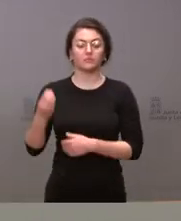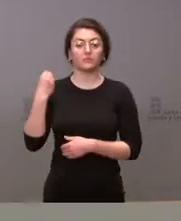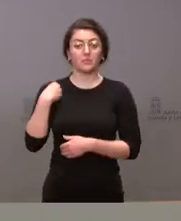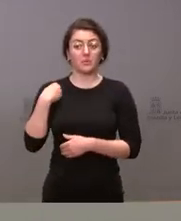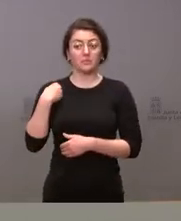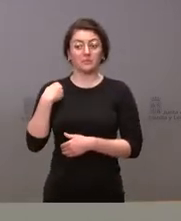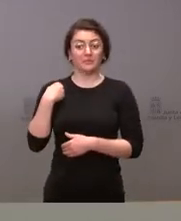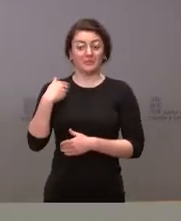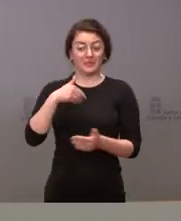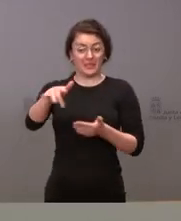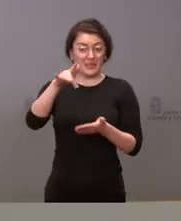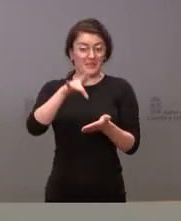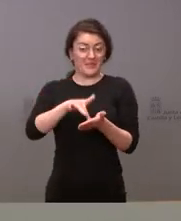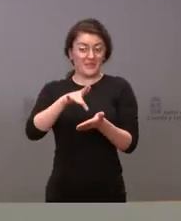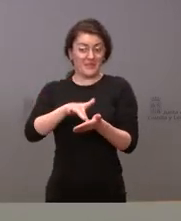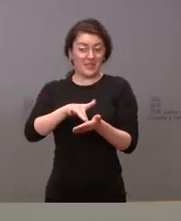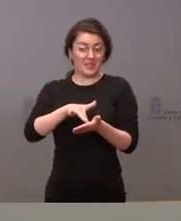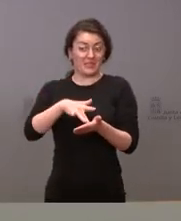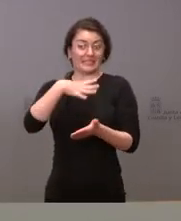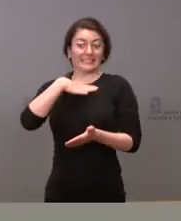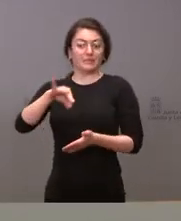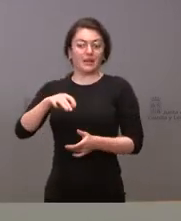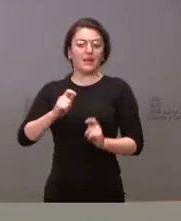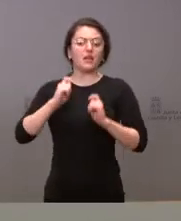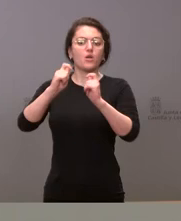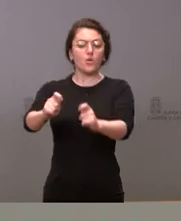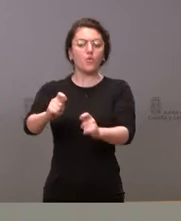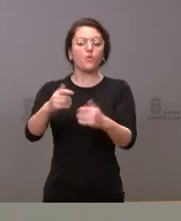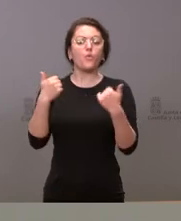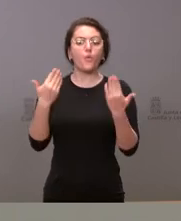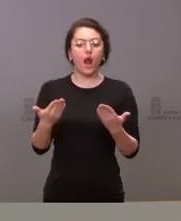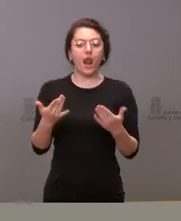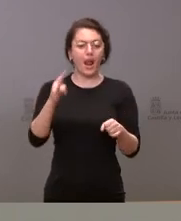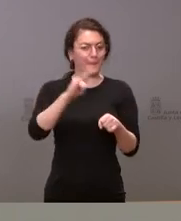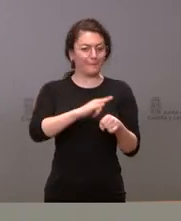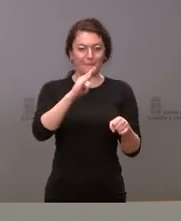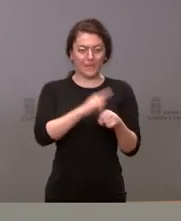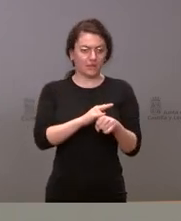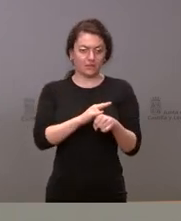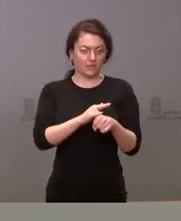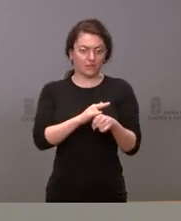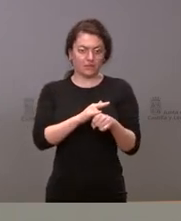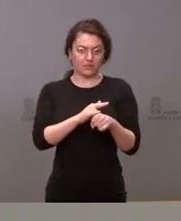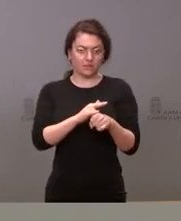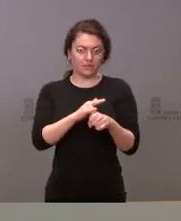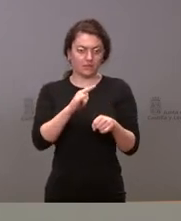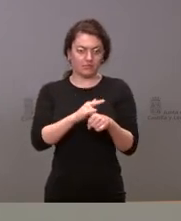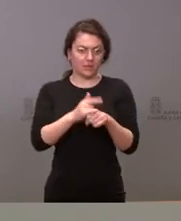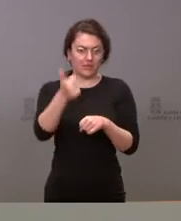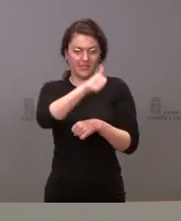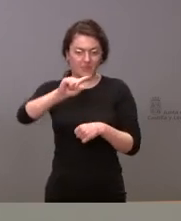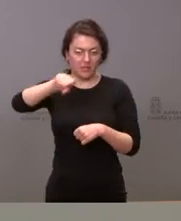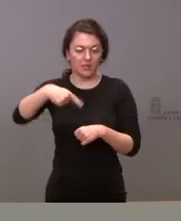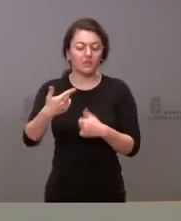posesión del presidente de la Junta de Castilla y León sería el martes inmediatamente siguiente. Estaríamos